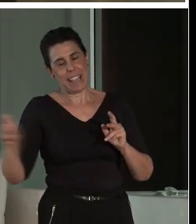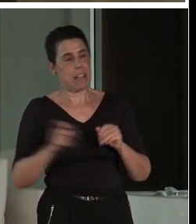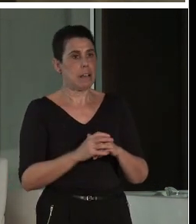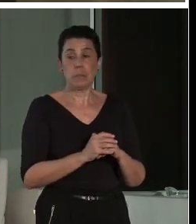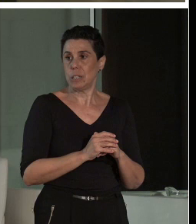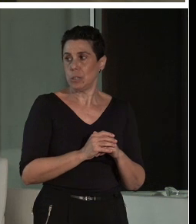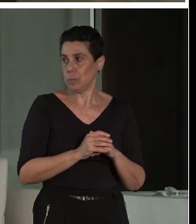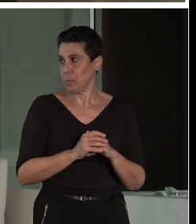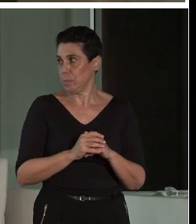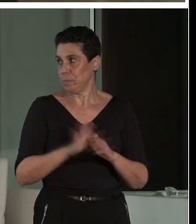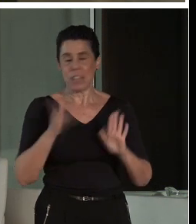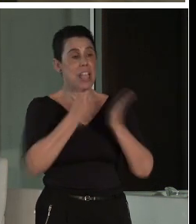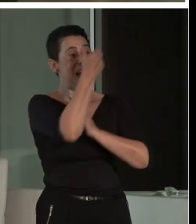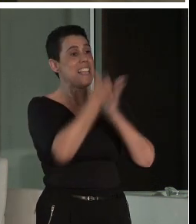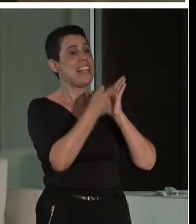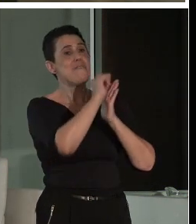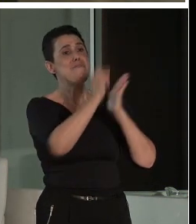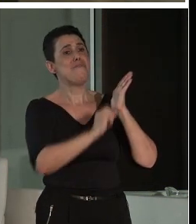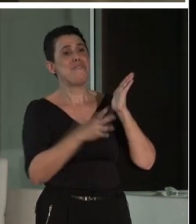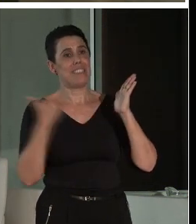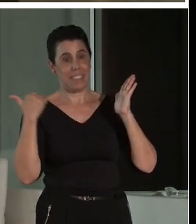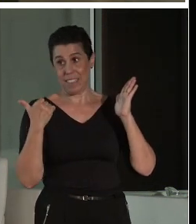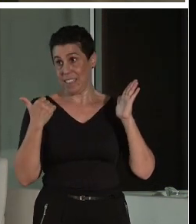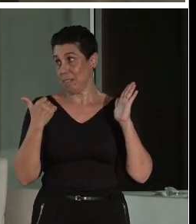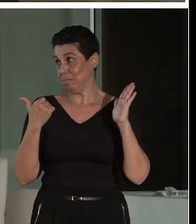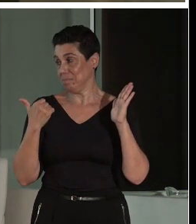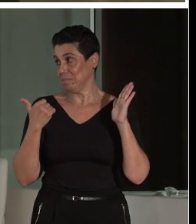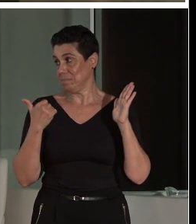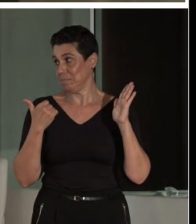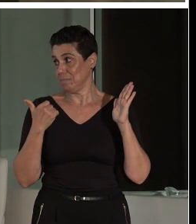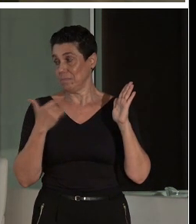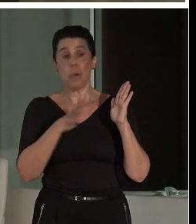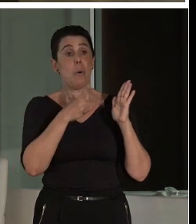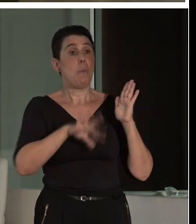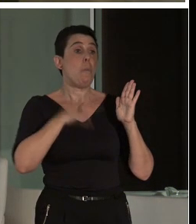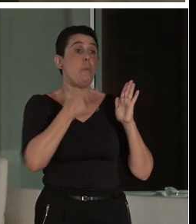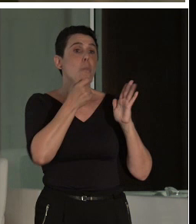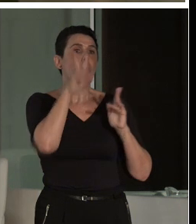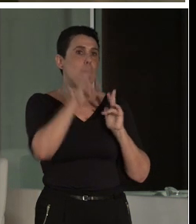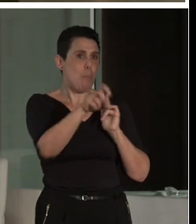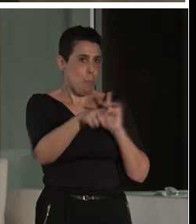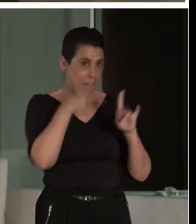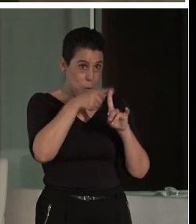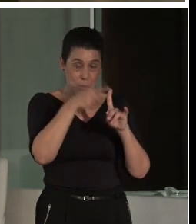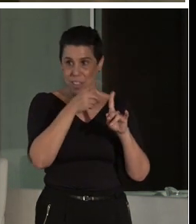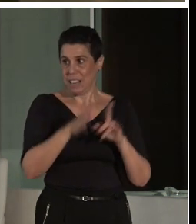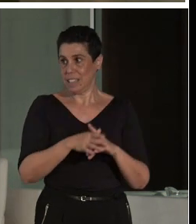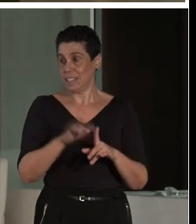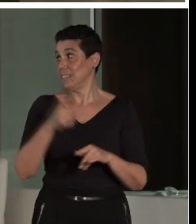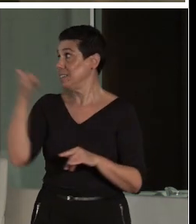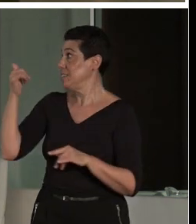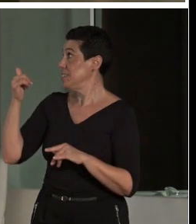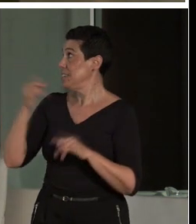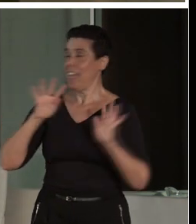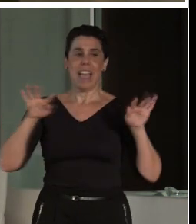Bueno, os quedo aquí las fichas porque creo que os pueden servir. Claro, fijaros esta, Teatro